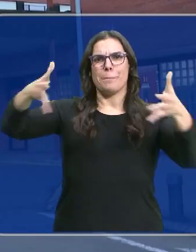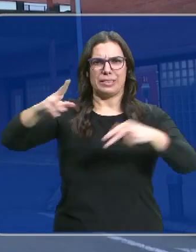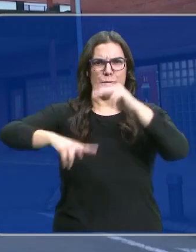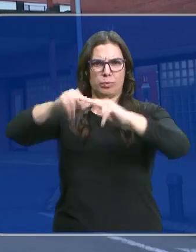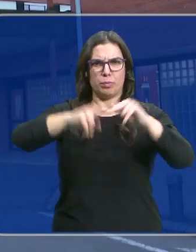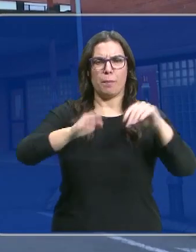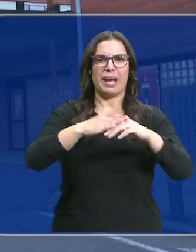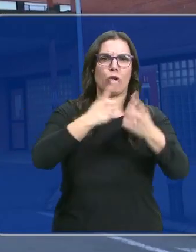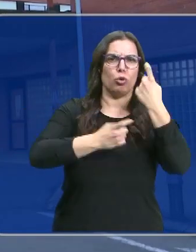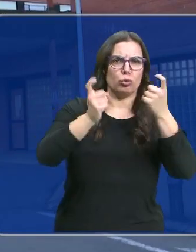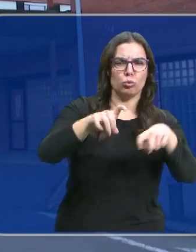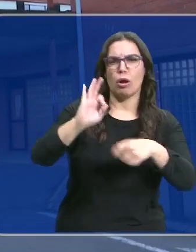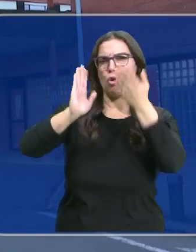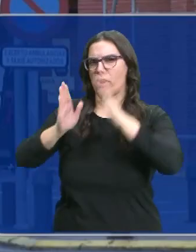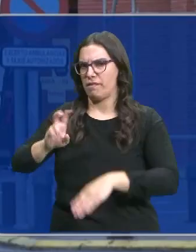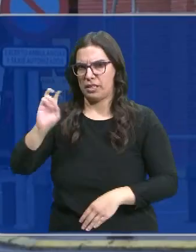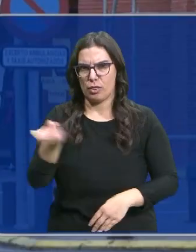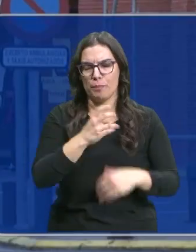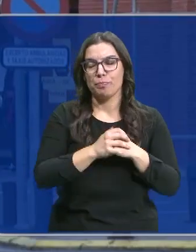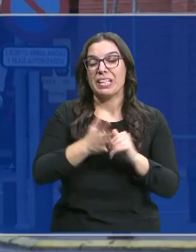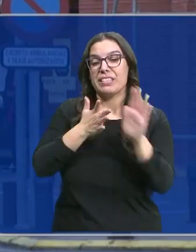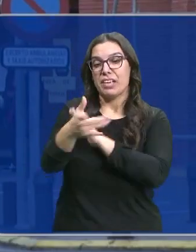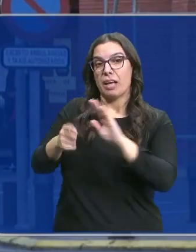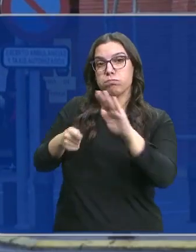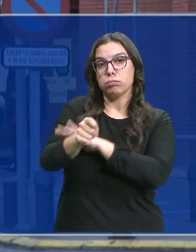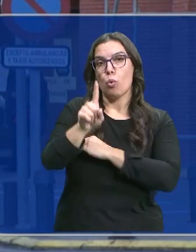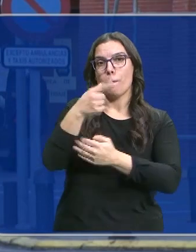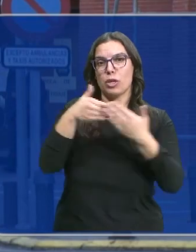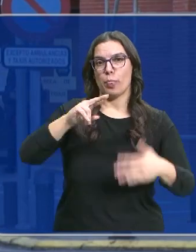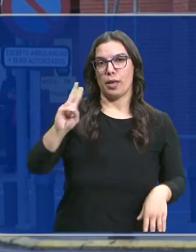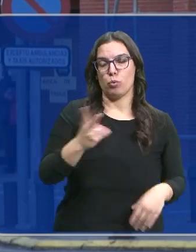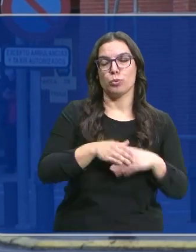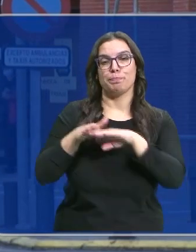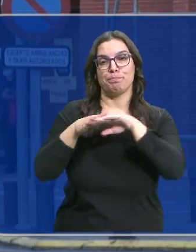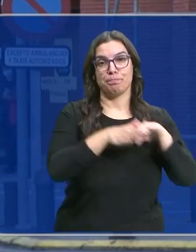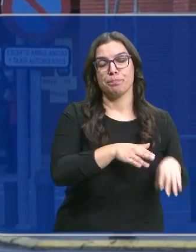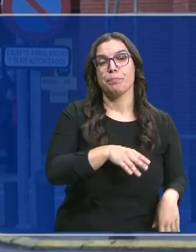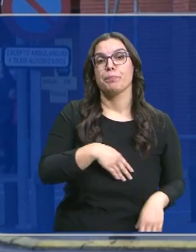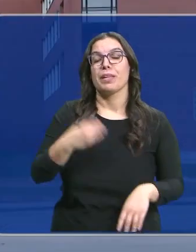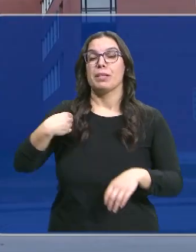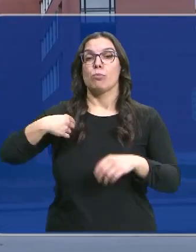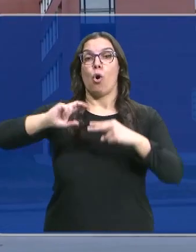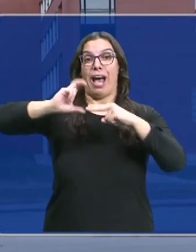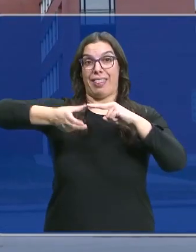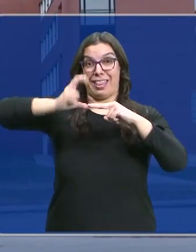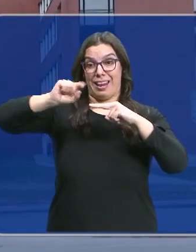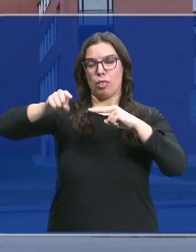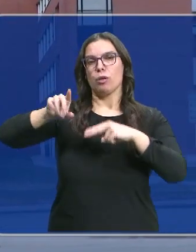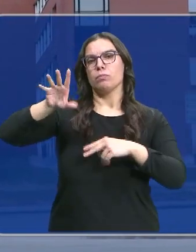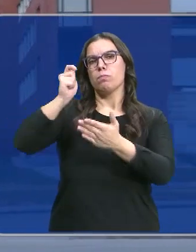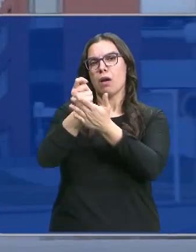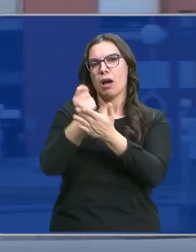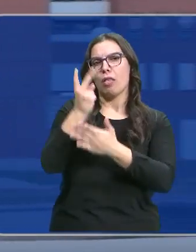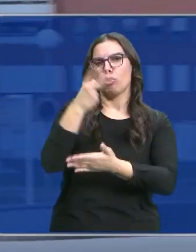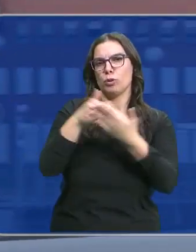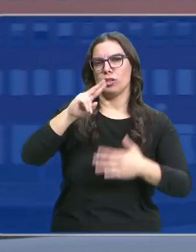consultas o para rehabilitación. Supondrá una inversión de un millón de euros. En cuanto al acelerador lineal, el desembolso rondará